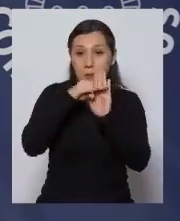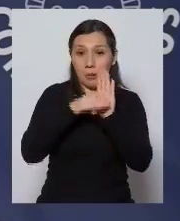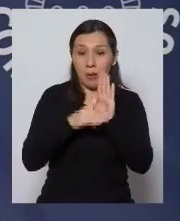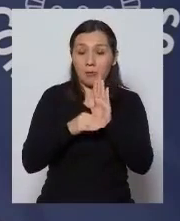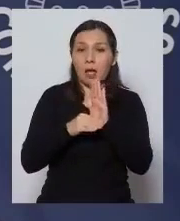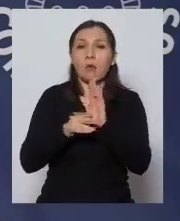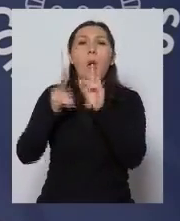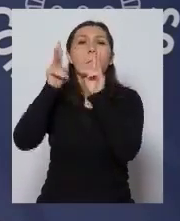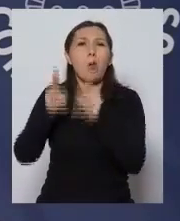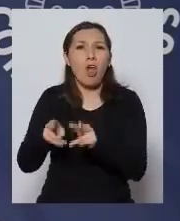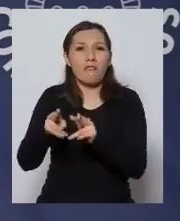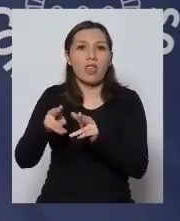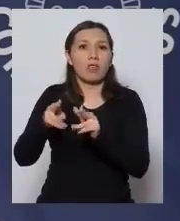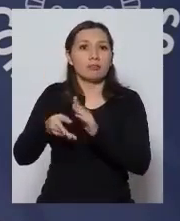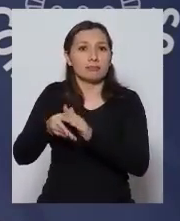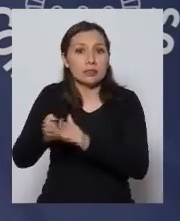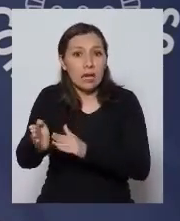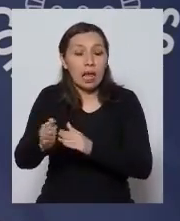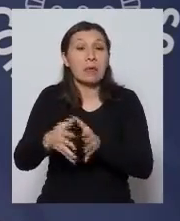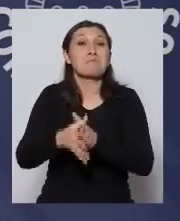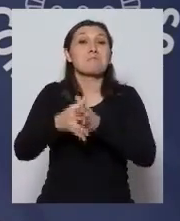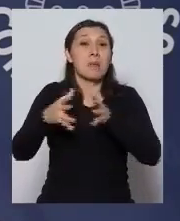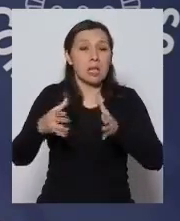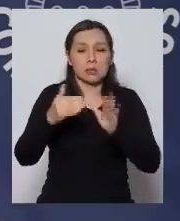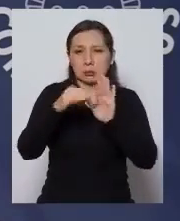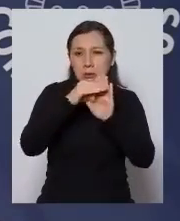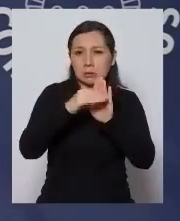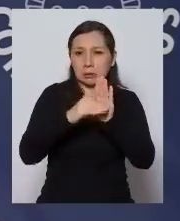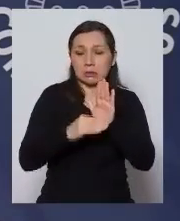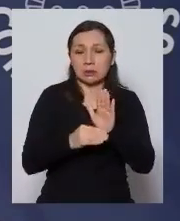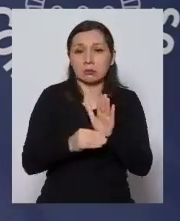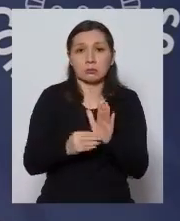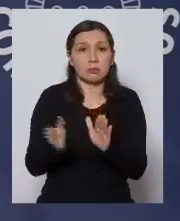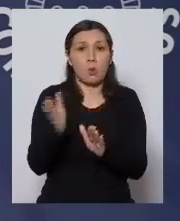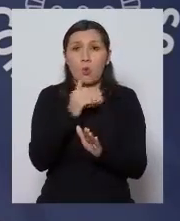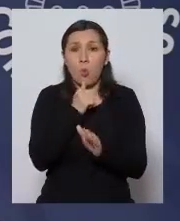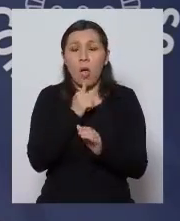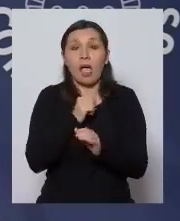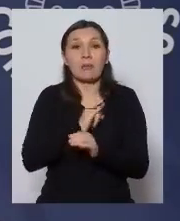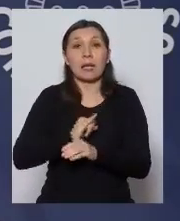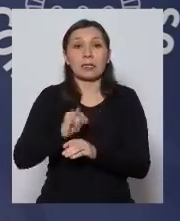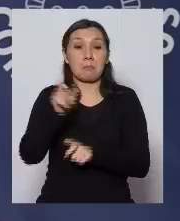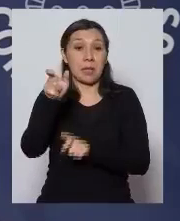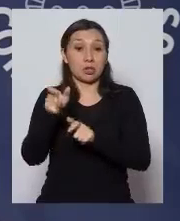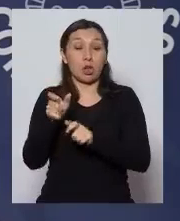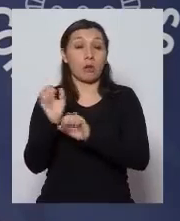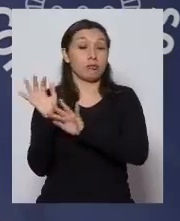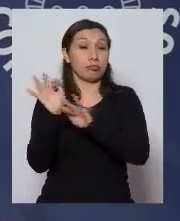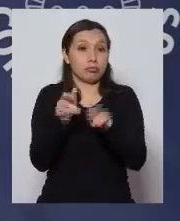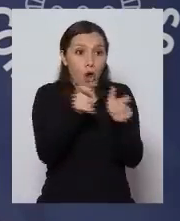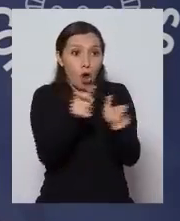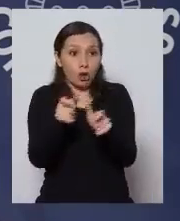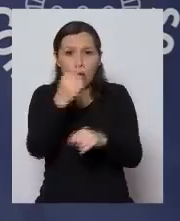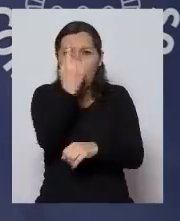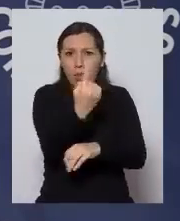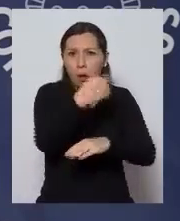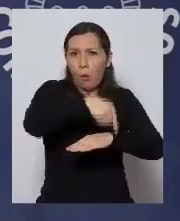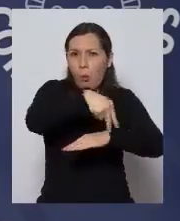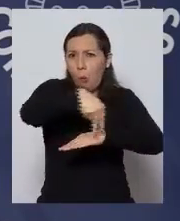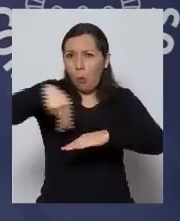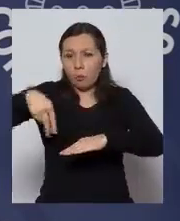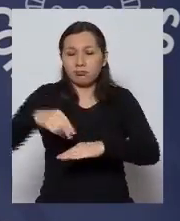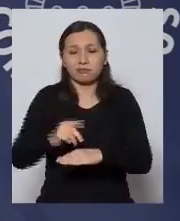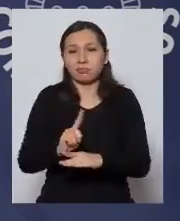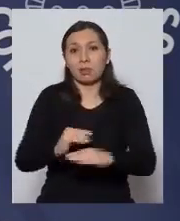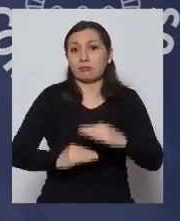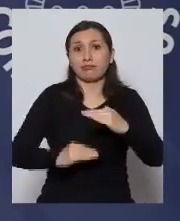coercitiva que se aumente para la cual no hay recursos infinitos de personas, de policía tiene